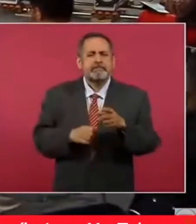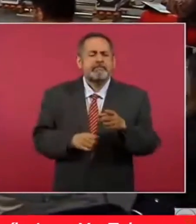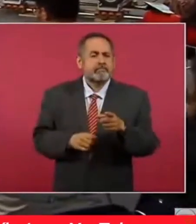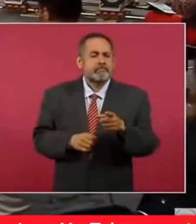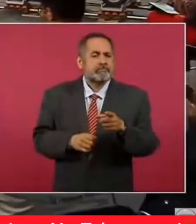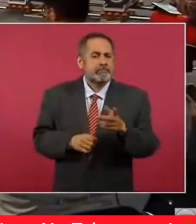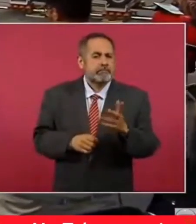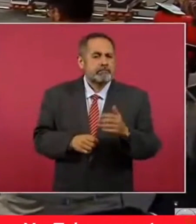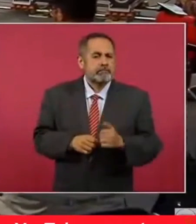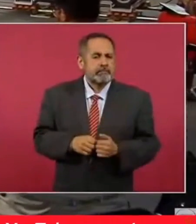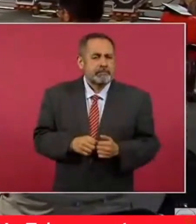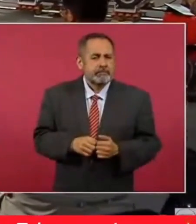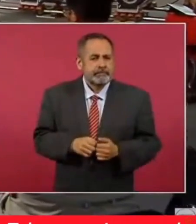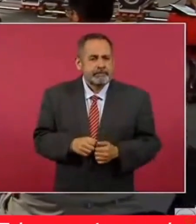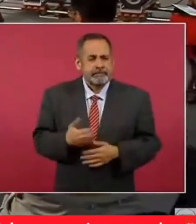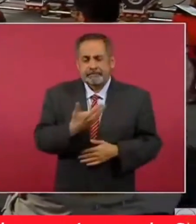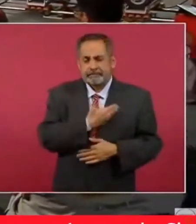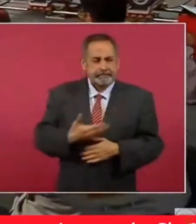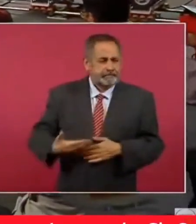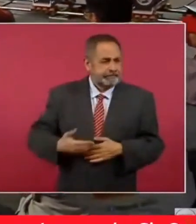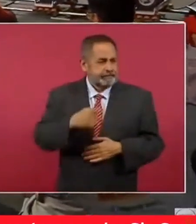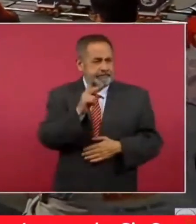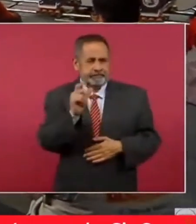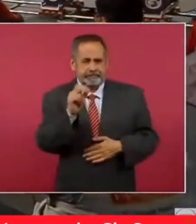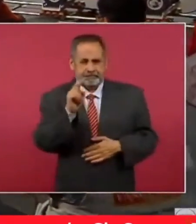el presidente del PAN